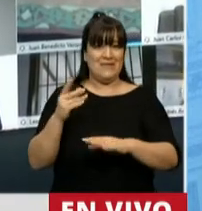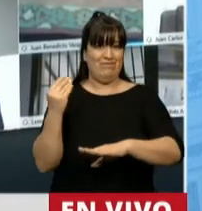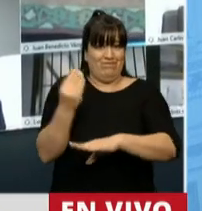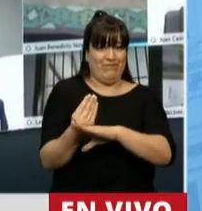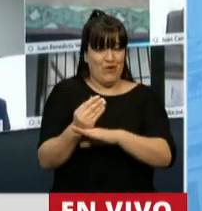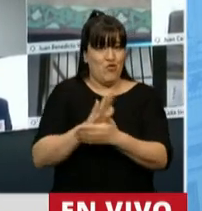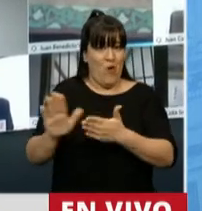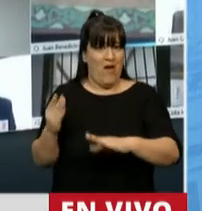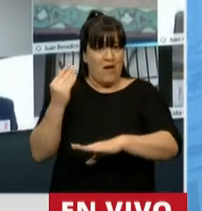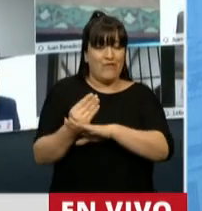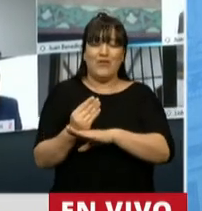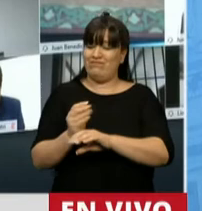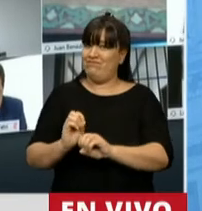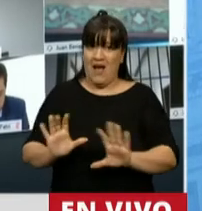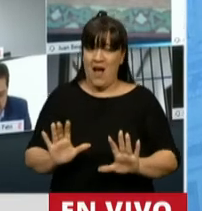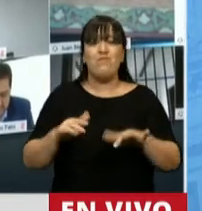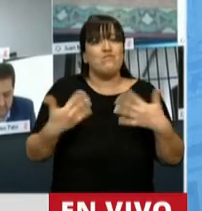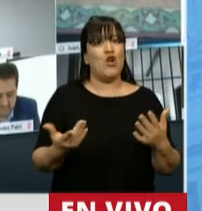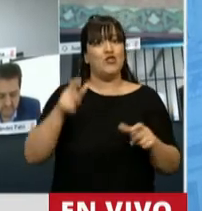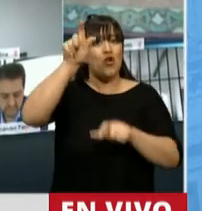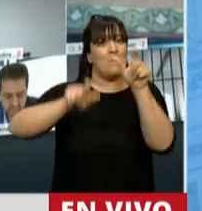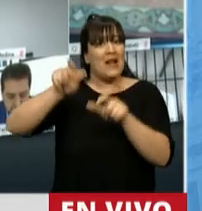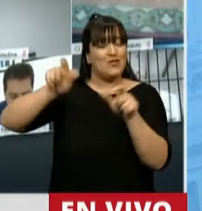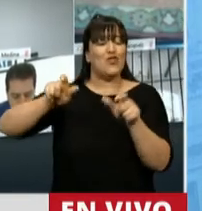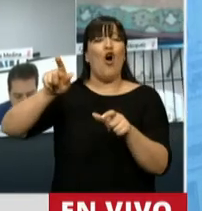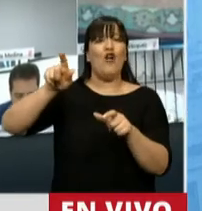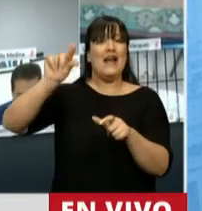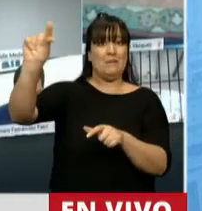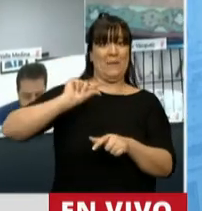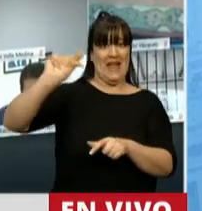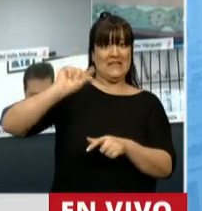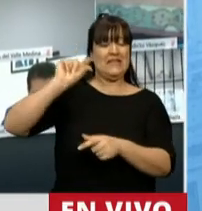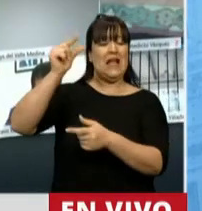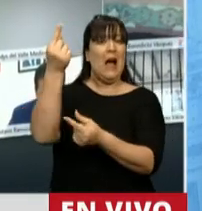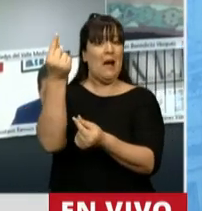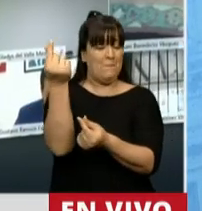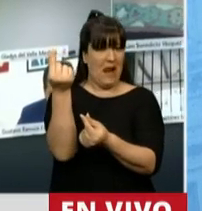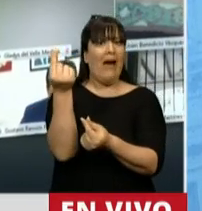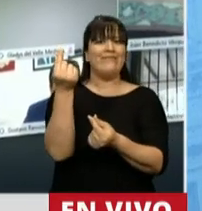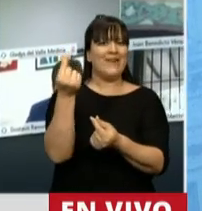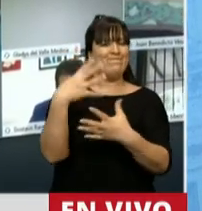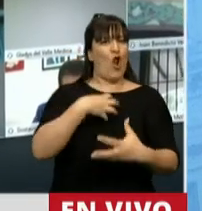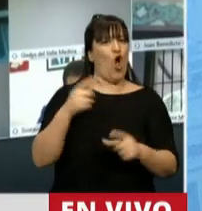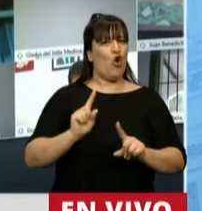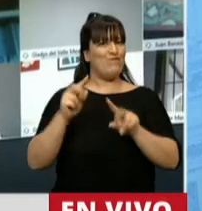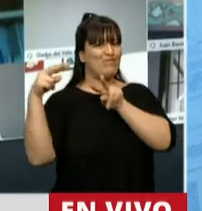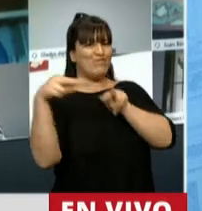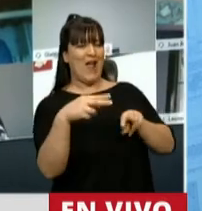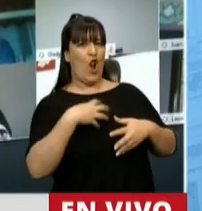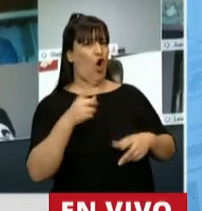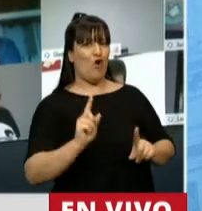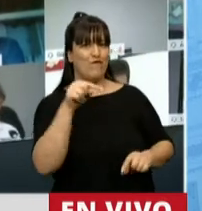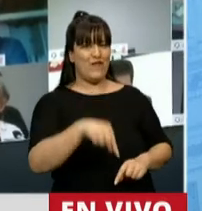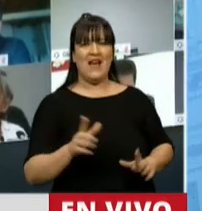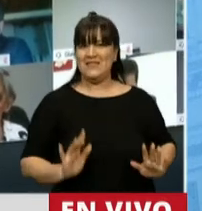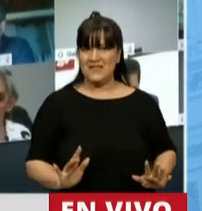Por eso que los deudores no confiaban en el gobierno. Han imprimido como si no hubiese